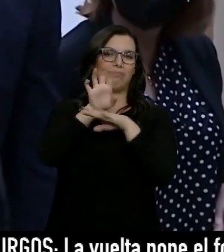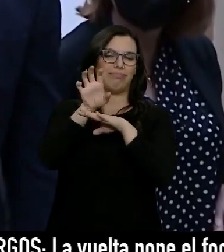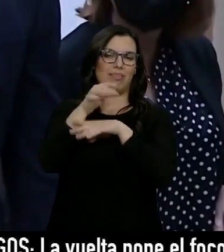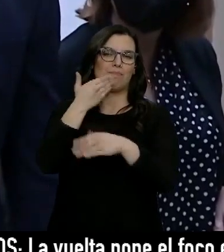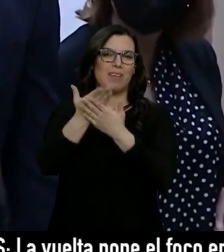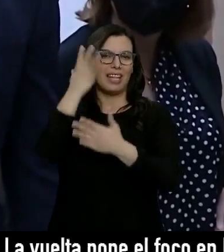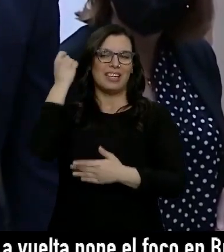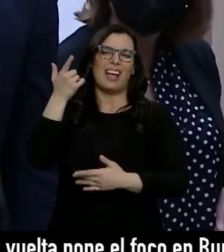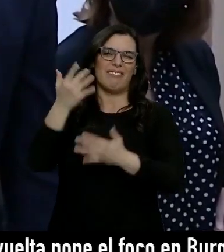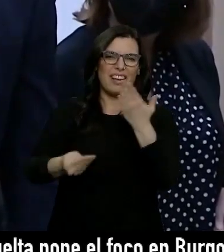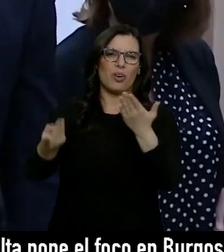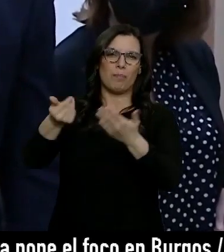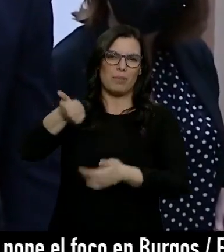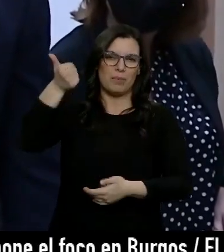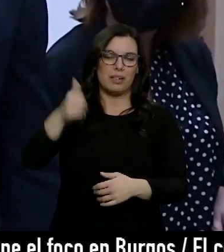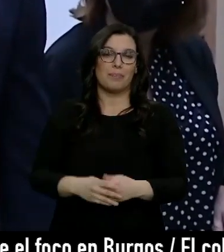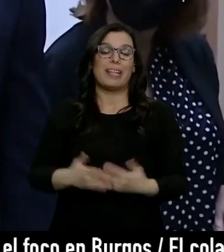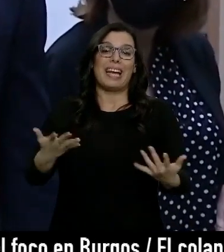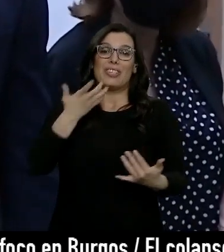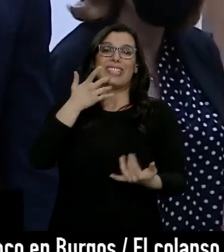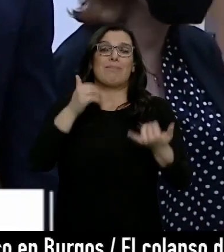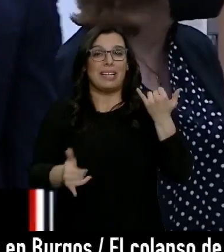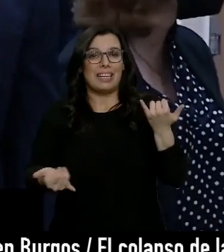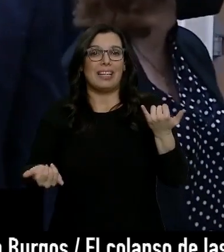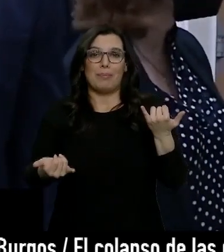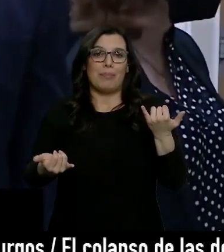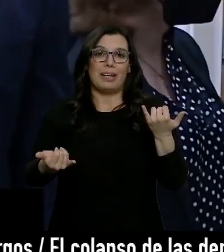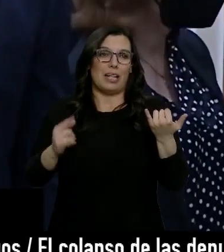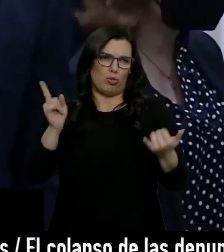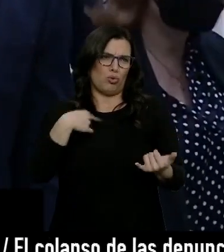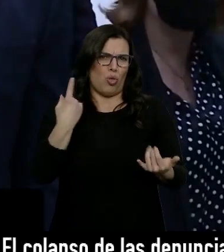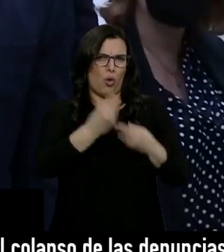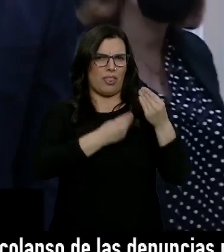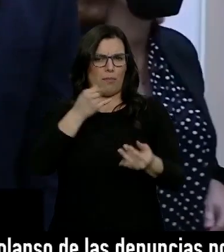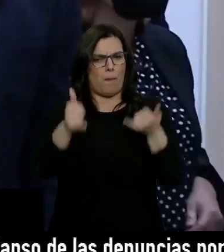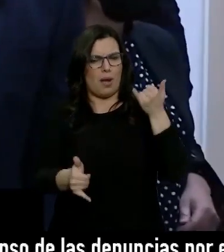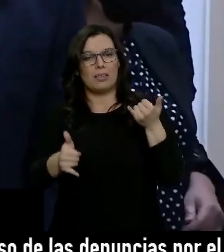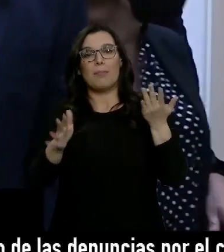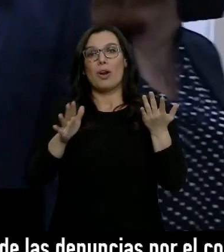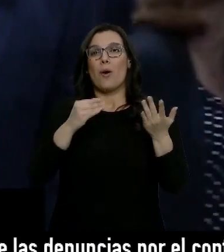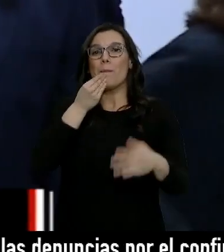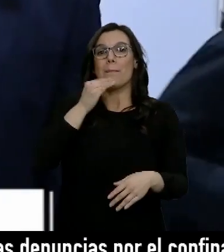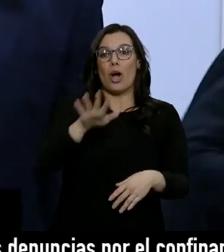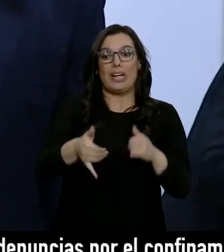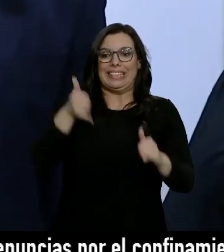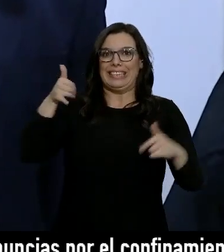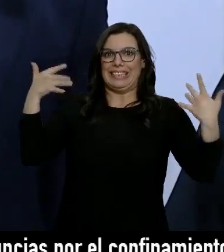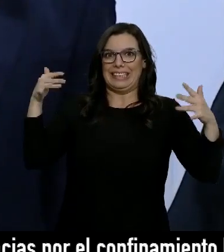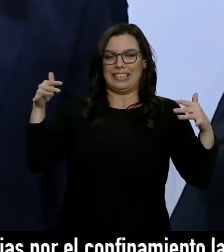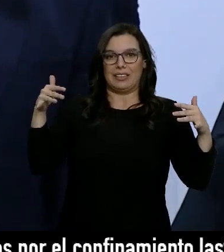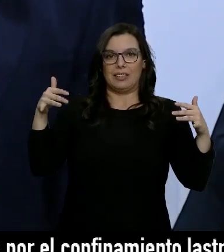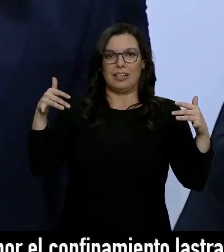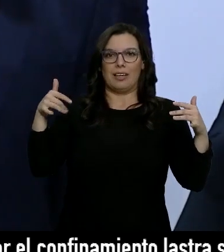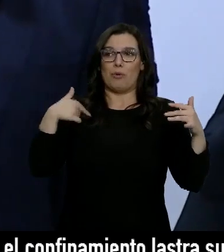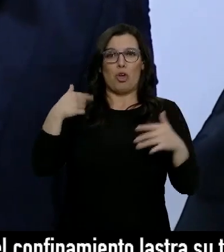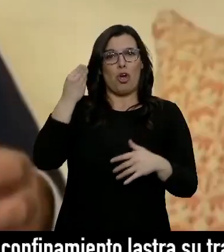iglesias que siga equivocándose. La política cuando se mete la pata y todos la metemos, lo más oportuno es sacarla rápido y